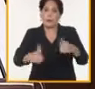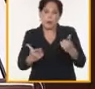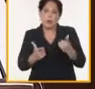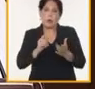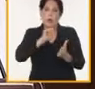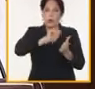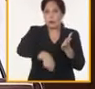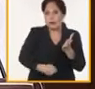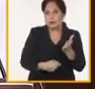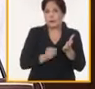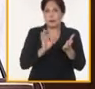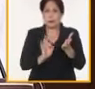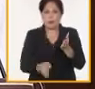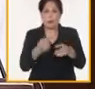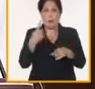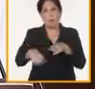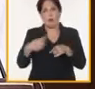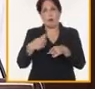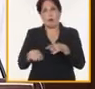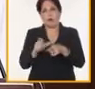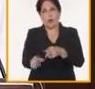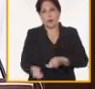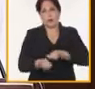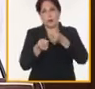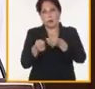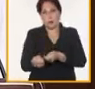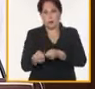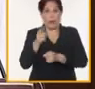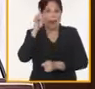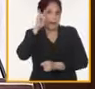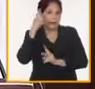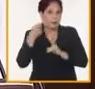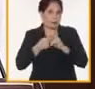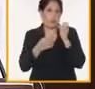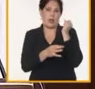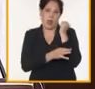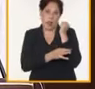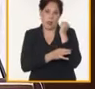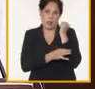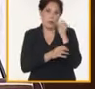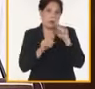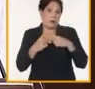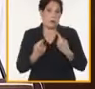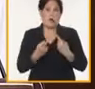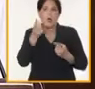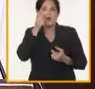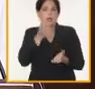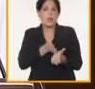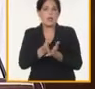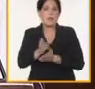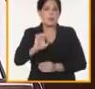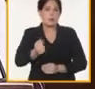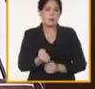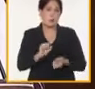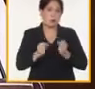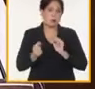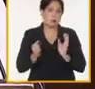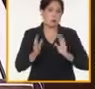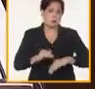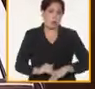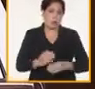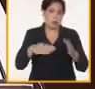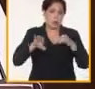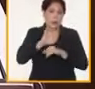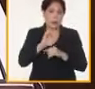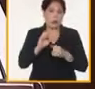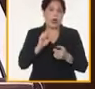contratación de productos agrícolas, leche y carne, por falta de seguimiento, exigencia y control del Ministerio